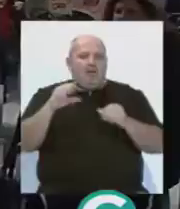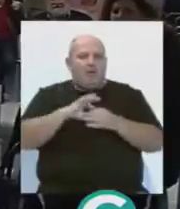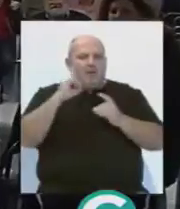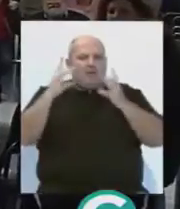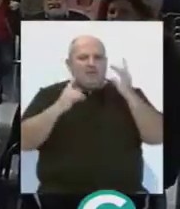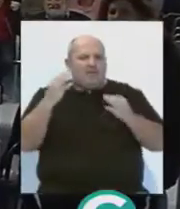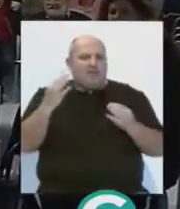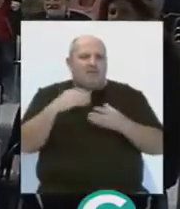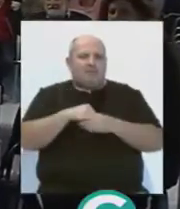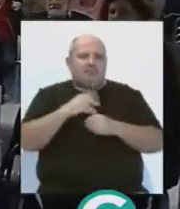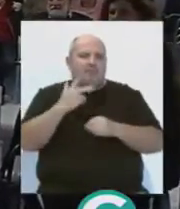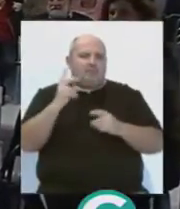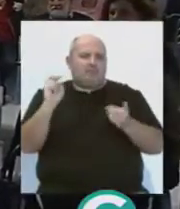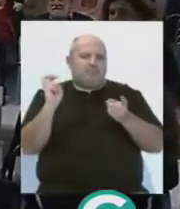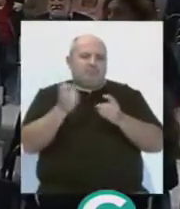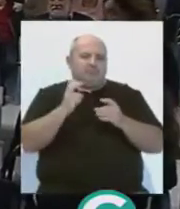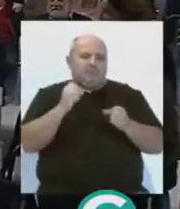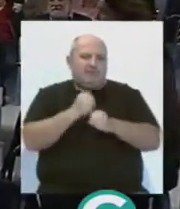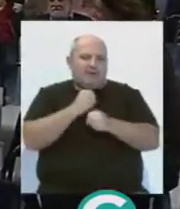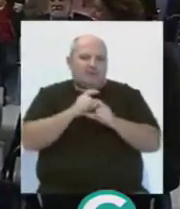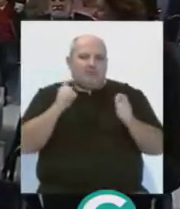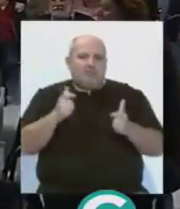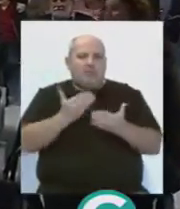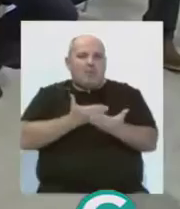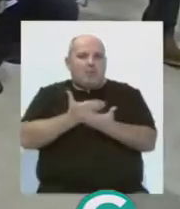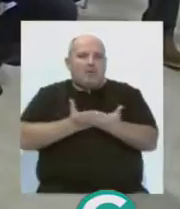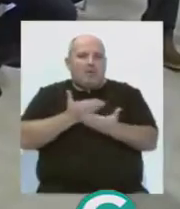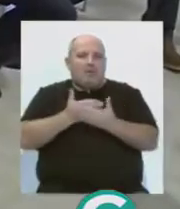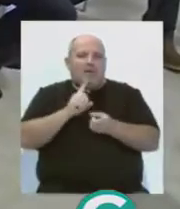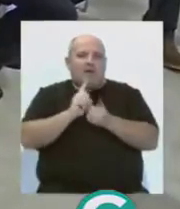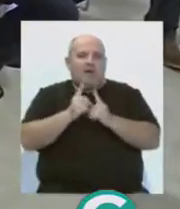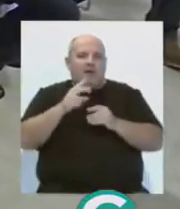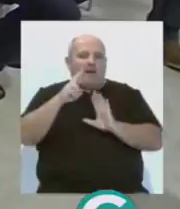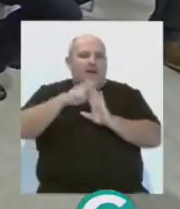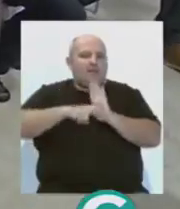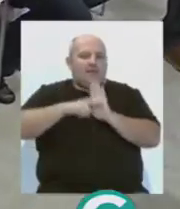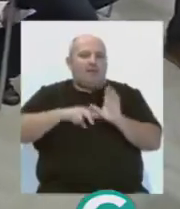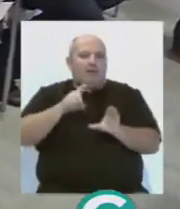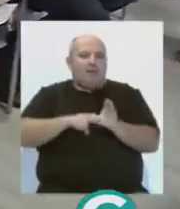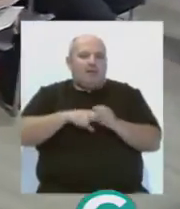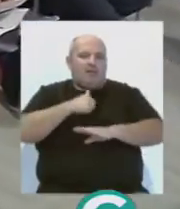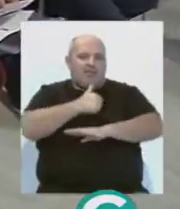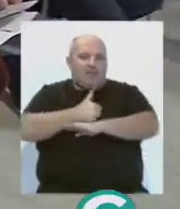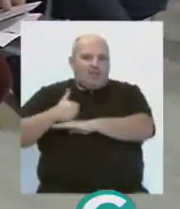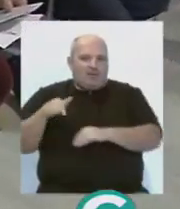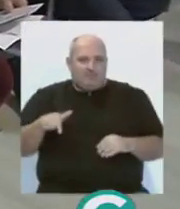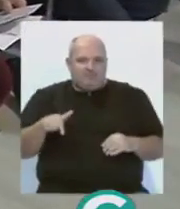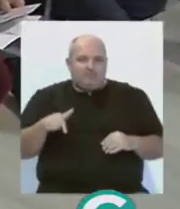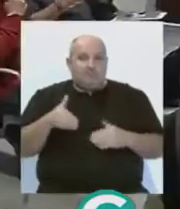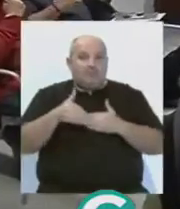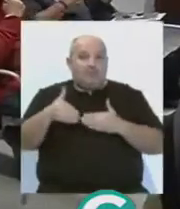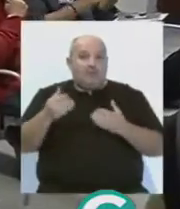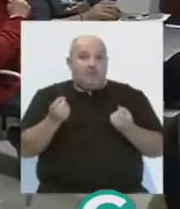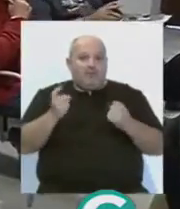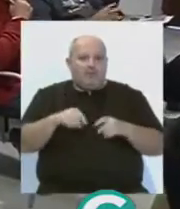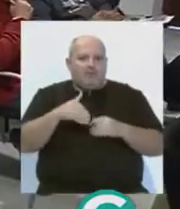iniciativa en la que mediante varias sesiones de trabajo se analizarán las propuestas de cambio al reglamento de participación ciudadana. Habrá próximas